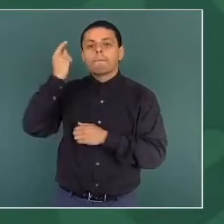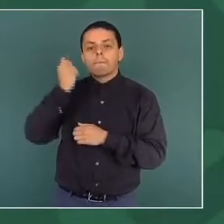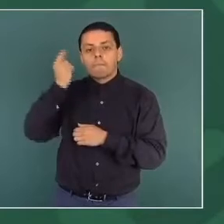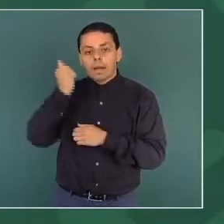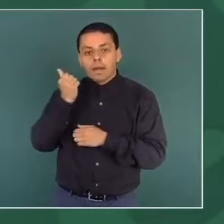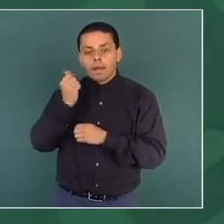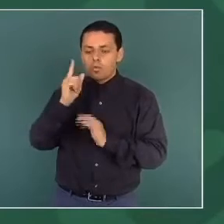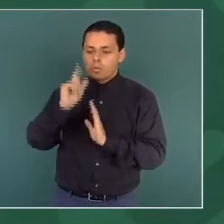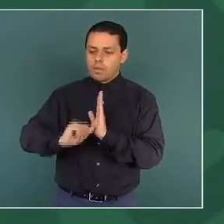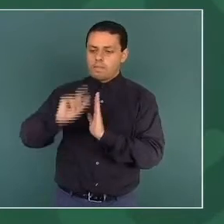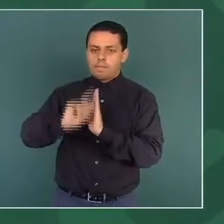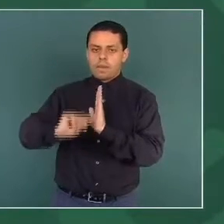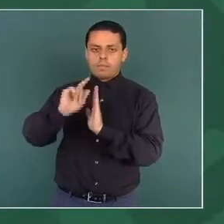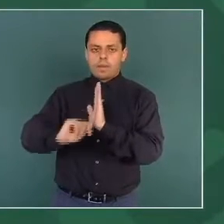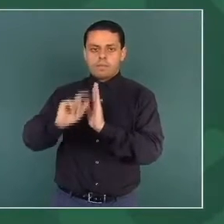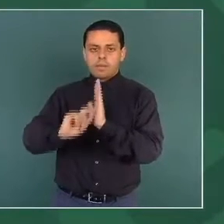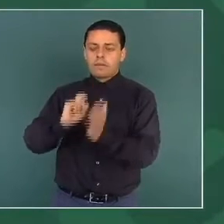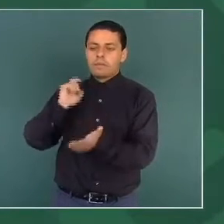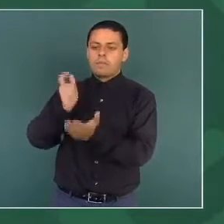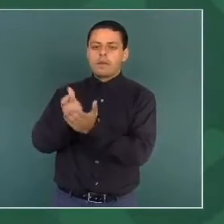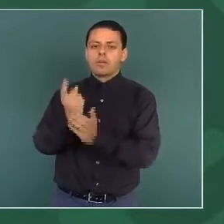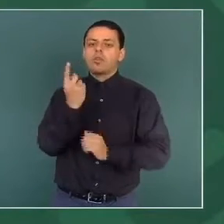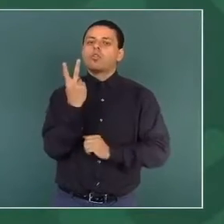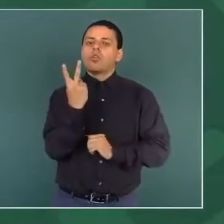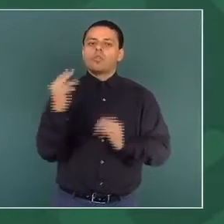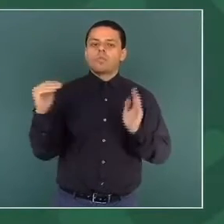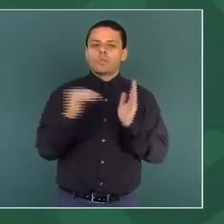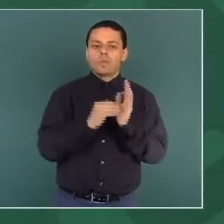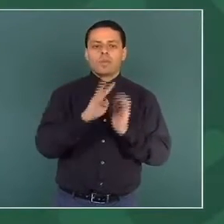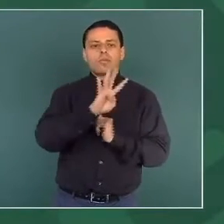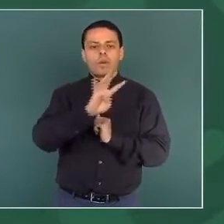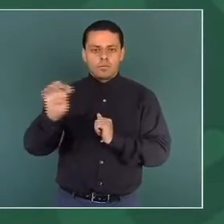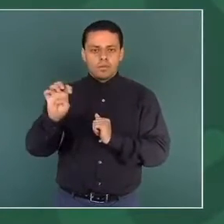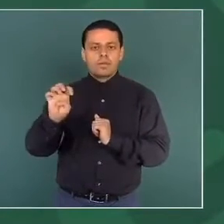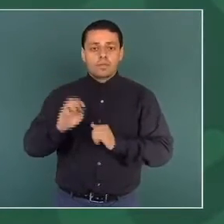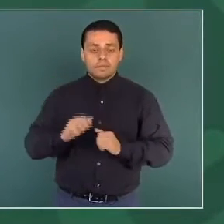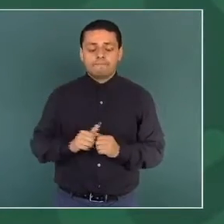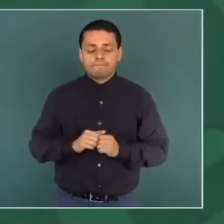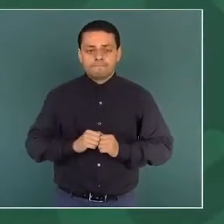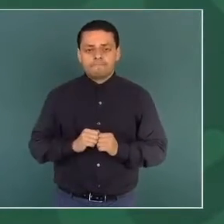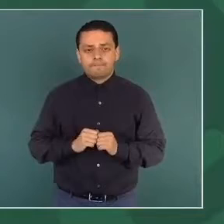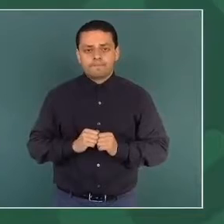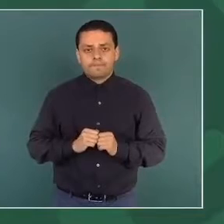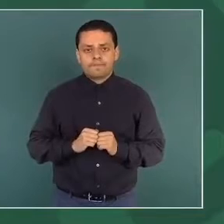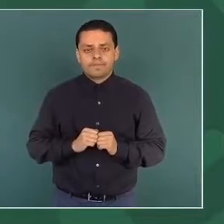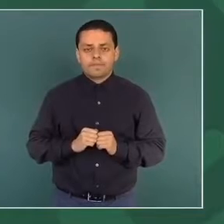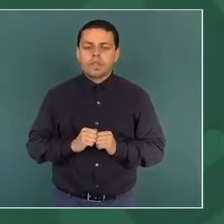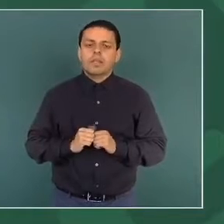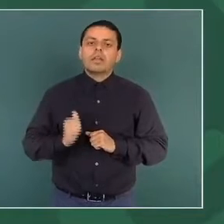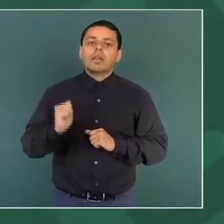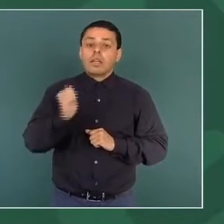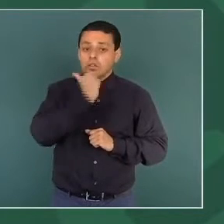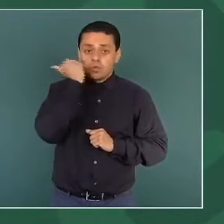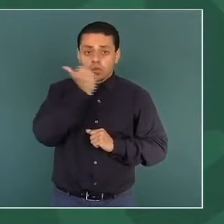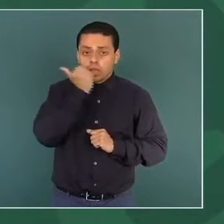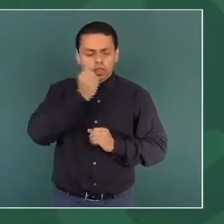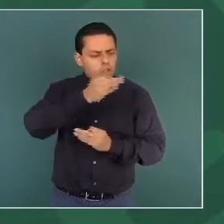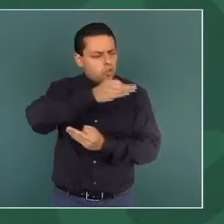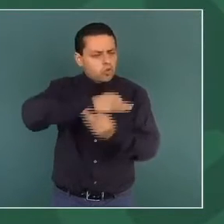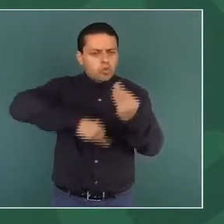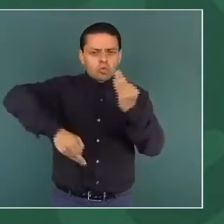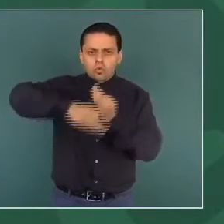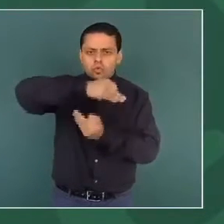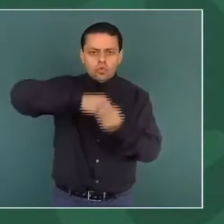mensual de 2.400 pesos. Todos los estudiantes de